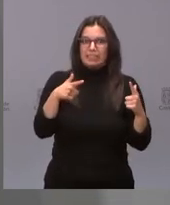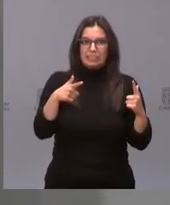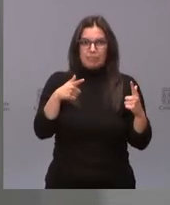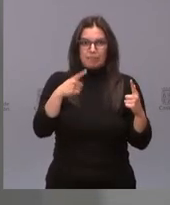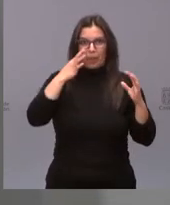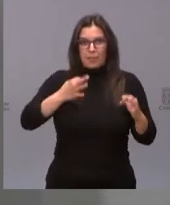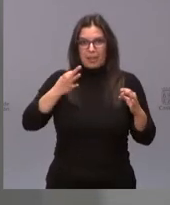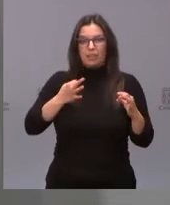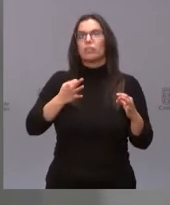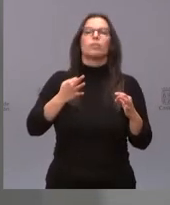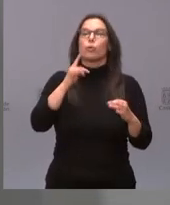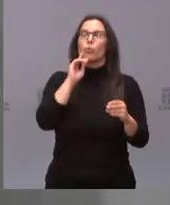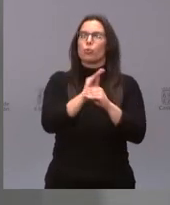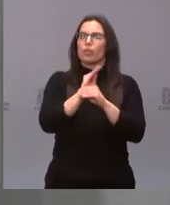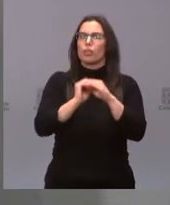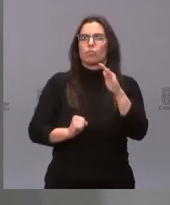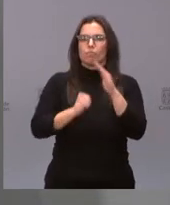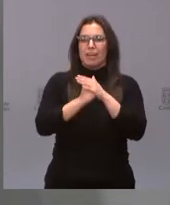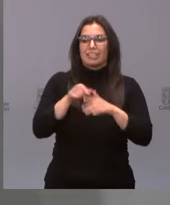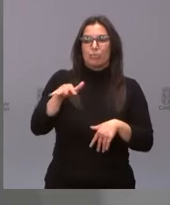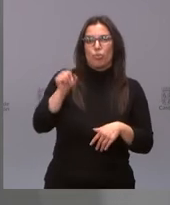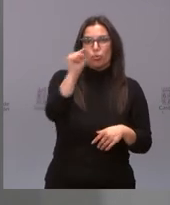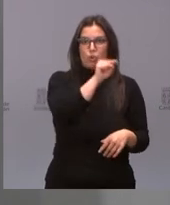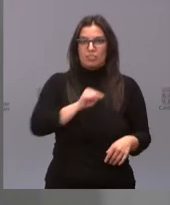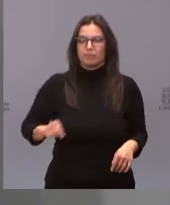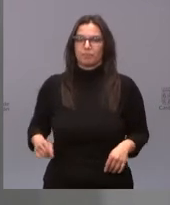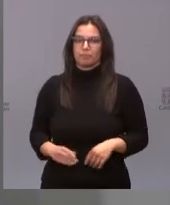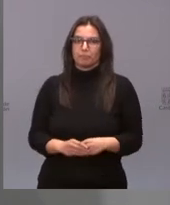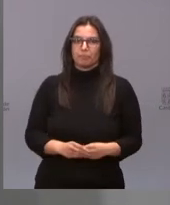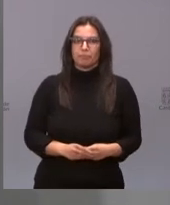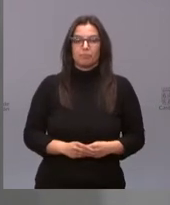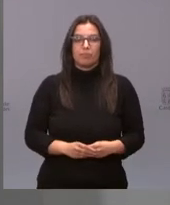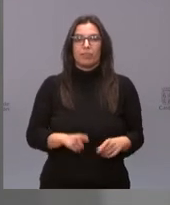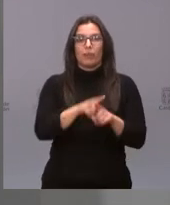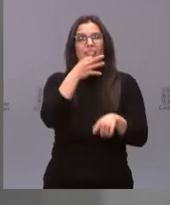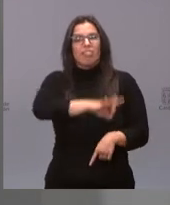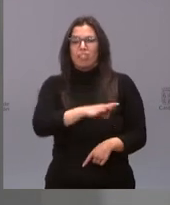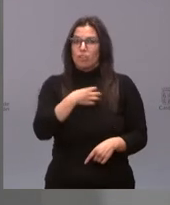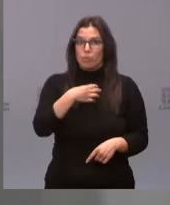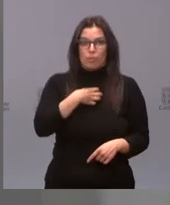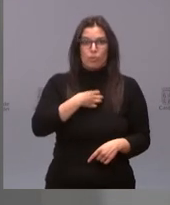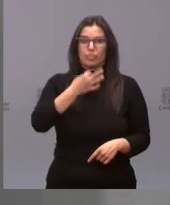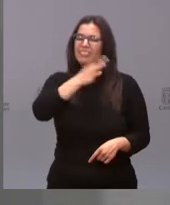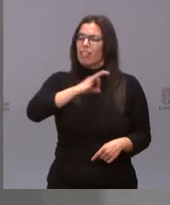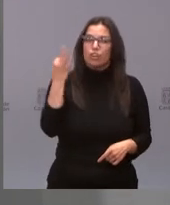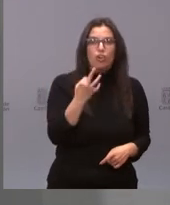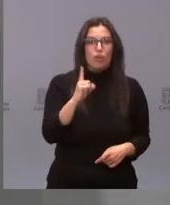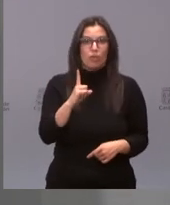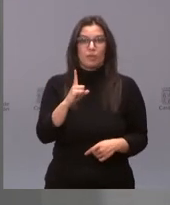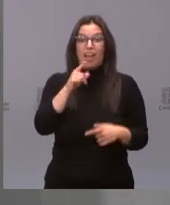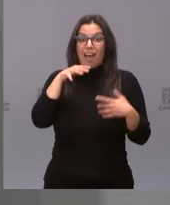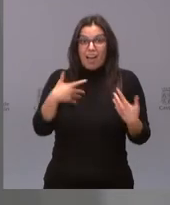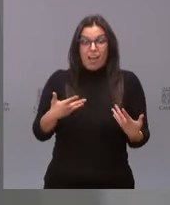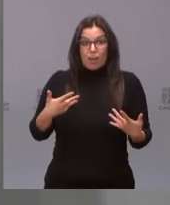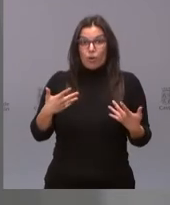tener el máximo cuidado en esos municipios. No podemos bajar la guardia, no debemos de bajar la guardia, más ahora